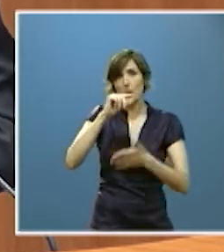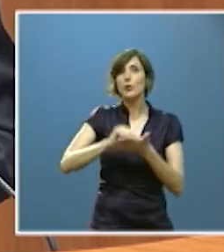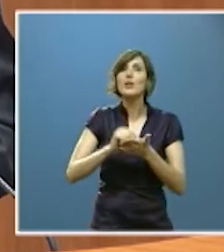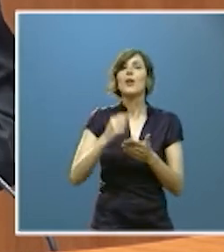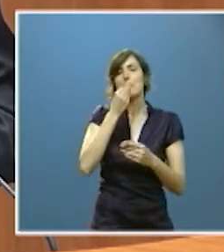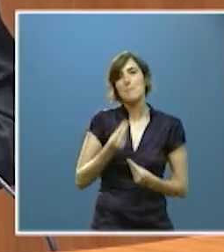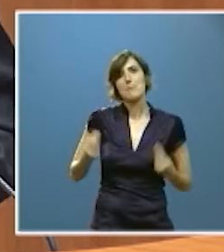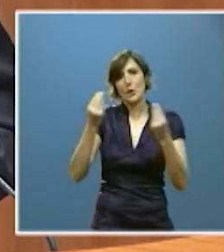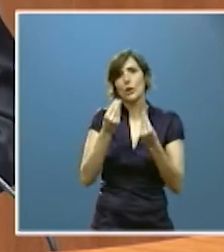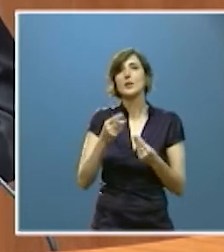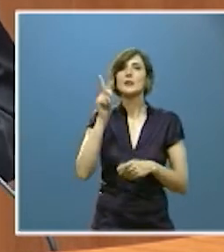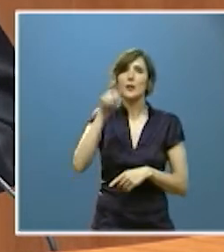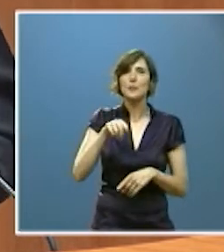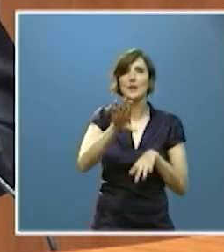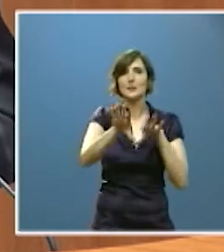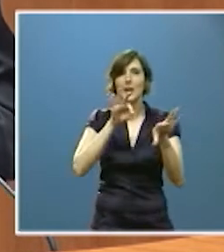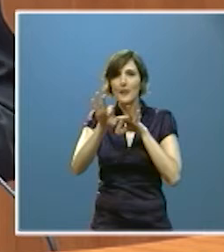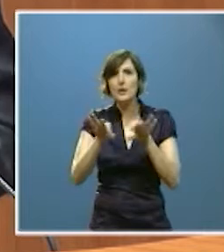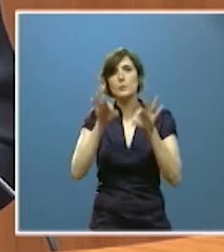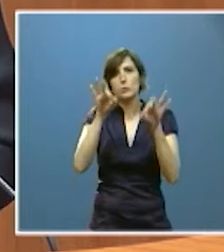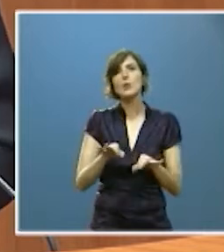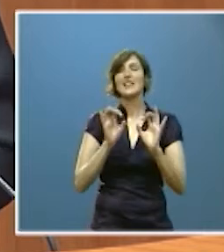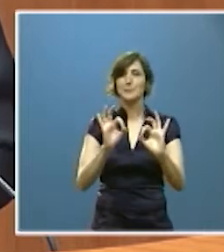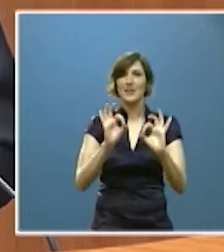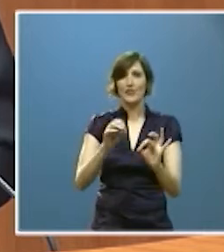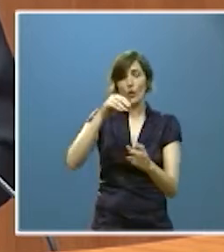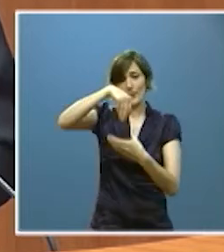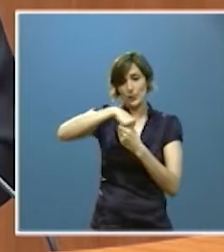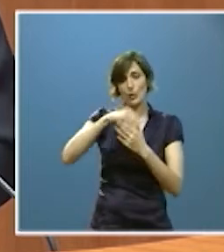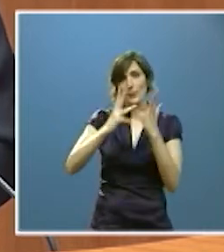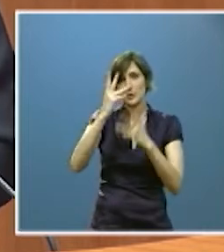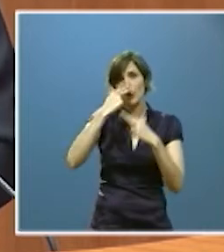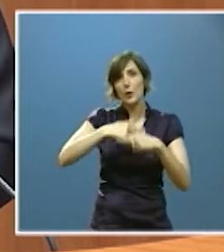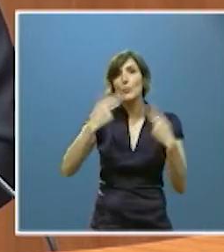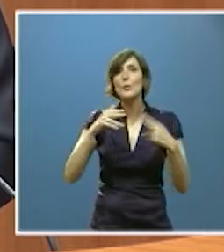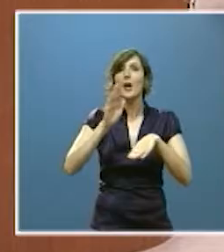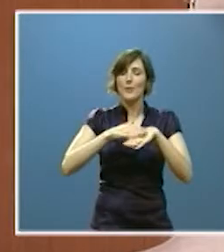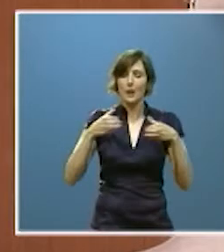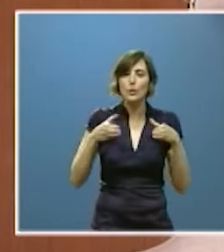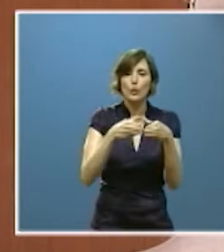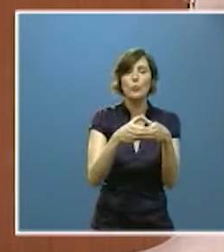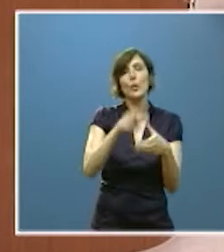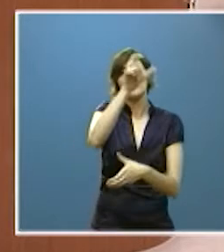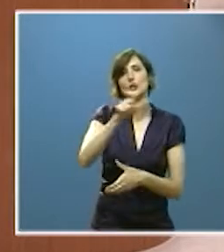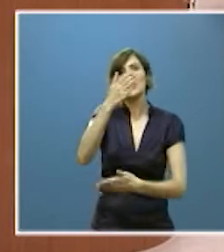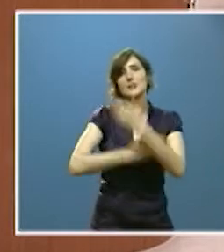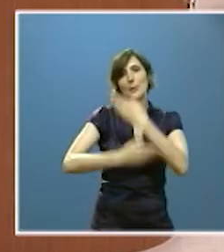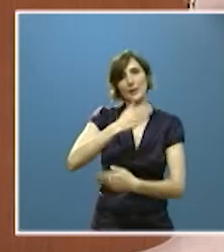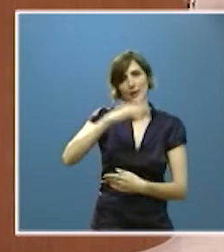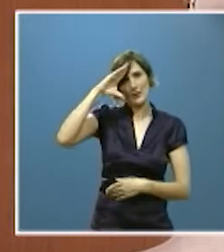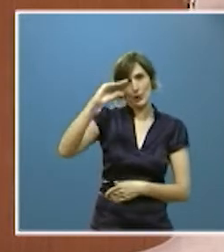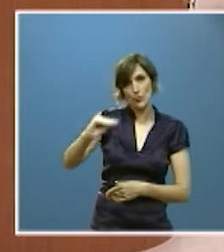primer proceso selectivo específico en nuestra Administración para personas con discapacidad intelectual que tendrán